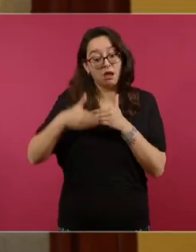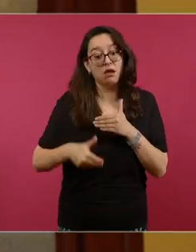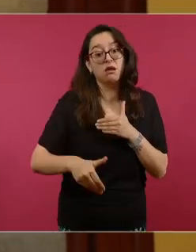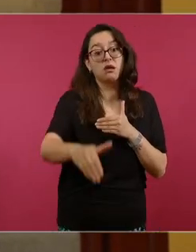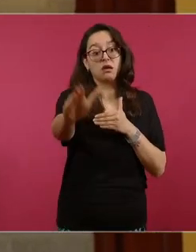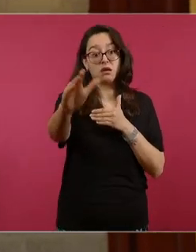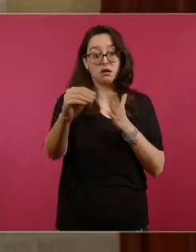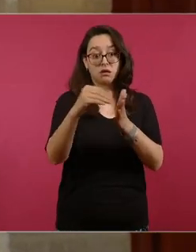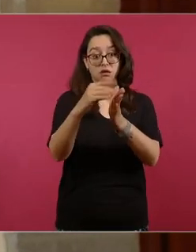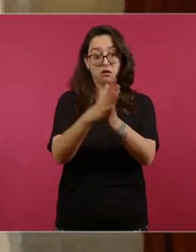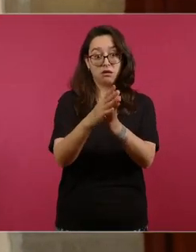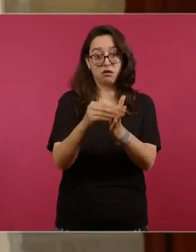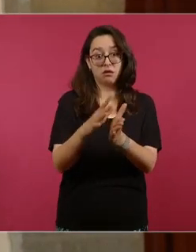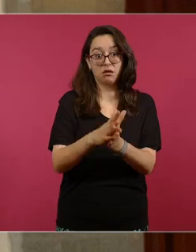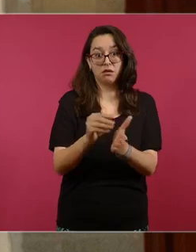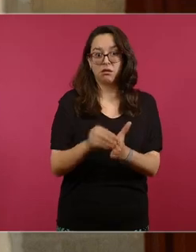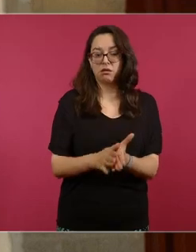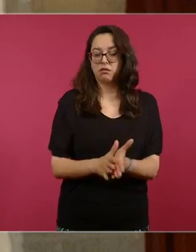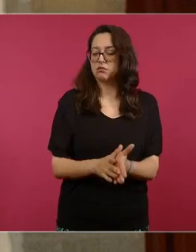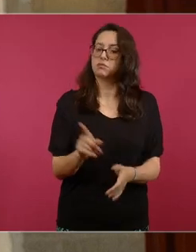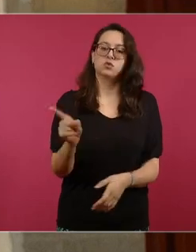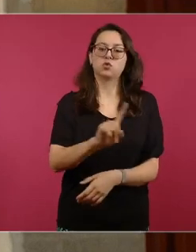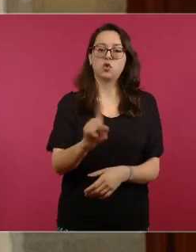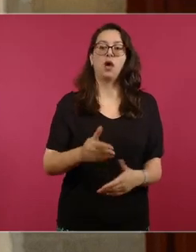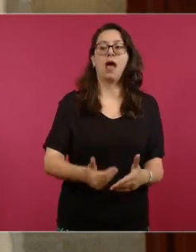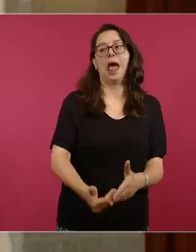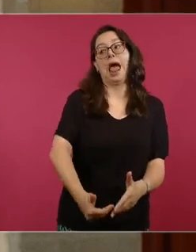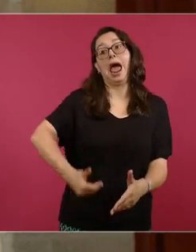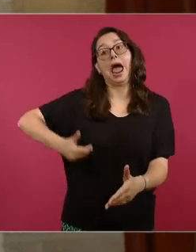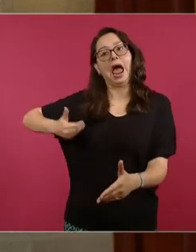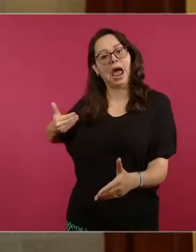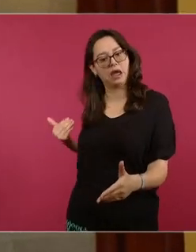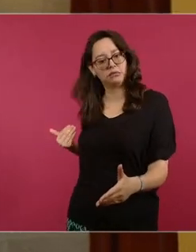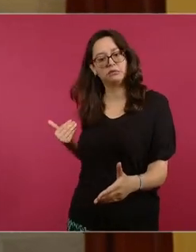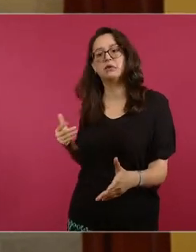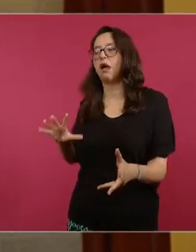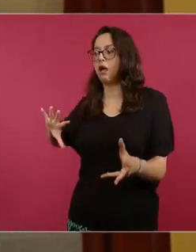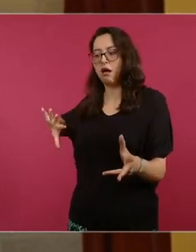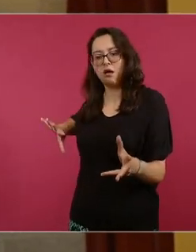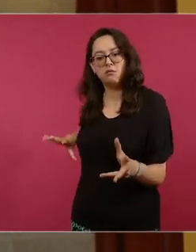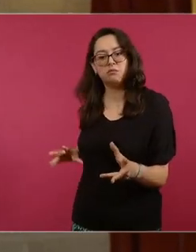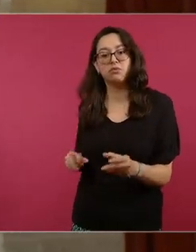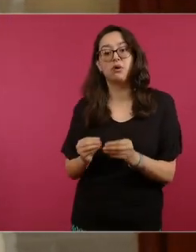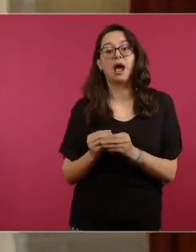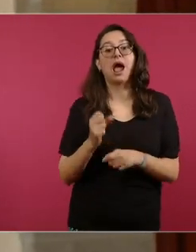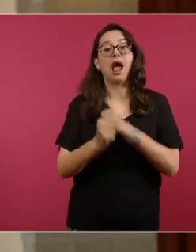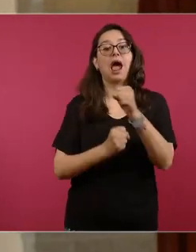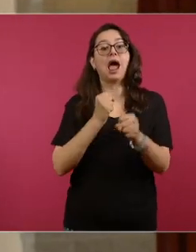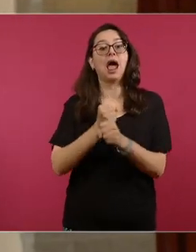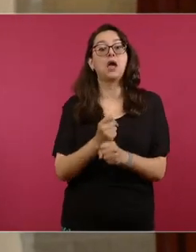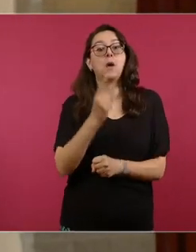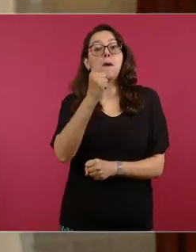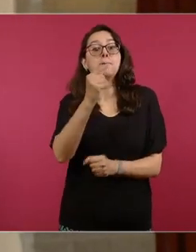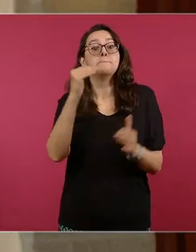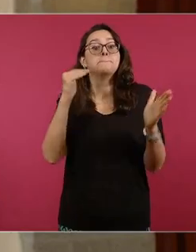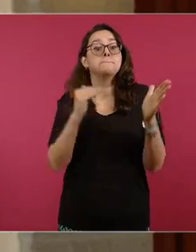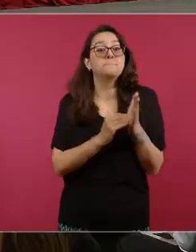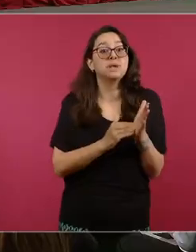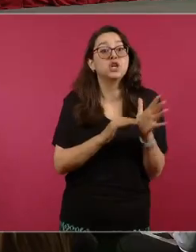que se ha nutrido y se integra por personas desaparecidas desde 1962